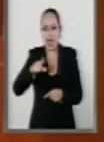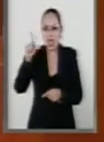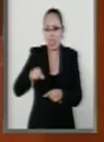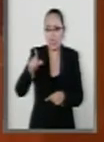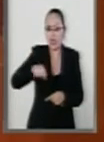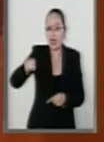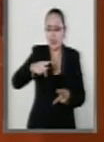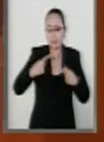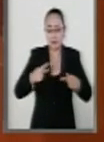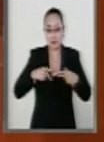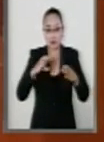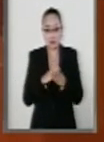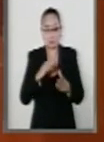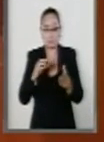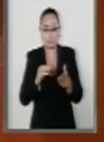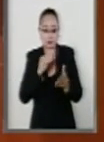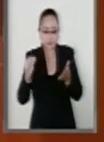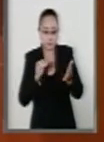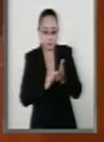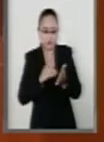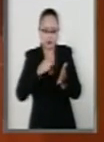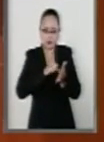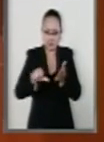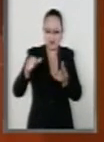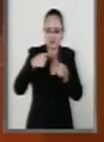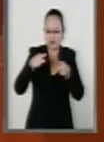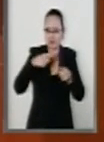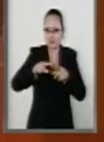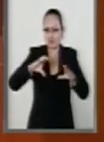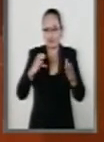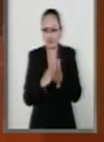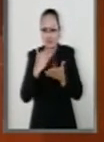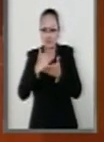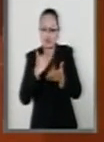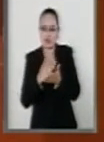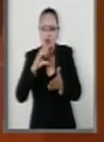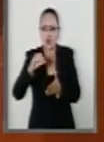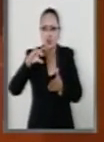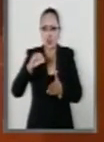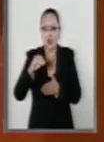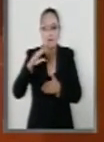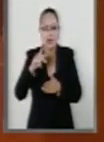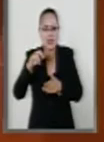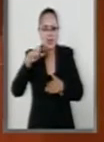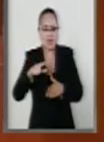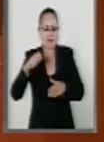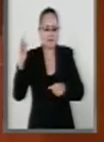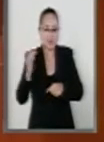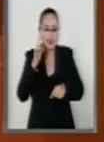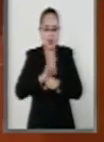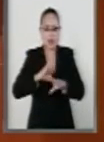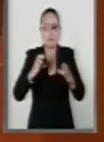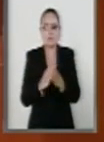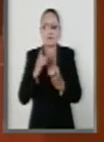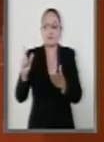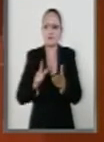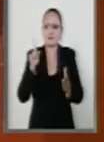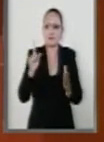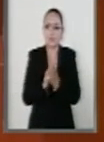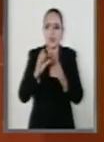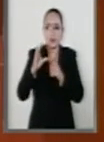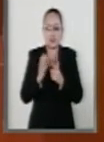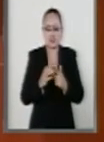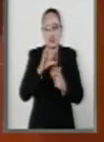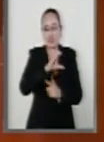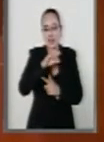y además se reforman y adicionan y drogan diversas disposiciones del Código Penal Federal, de la ley de la Comisión Nacional de los